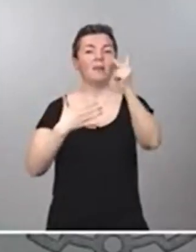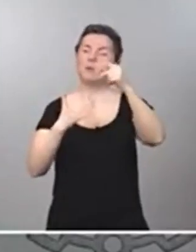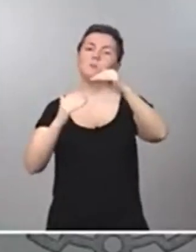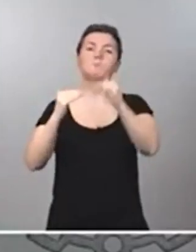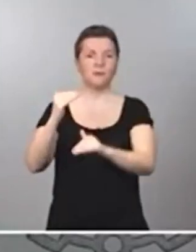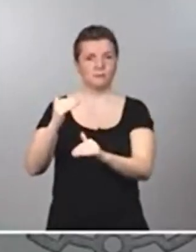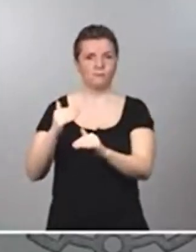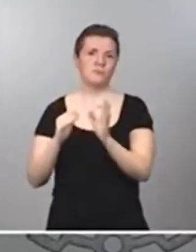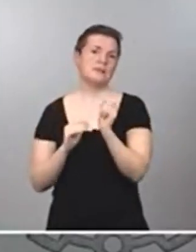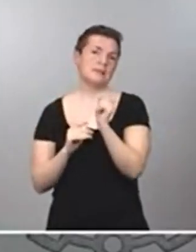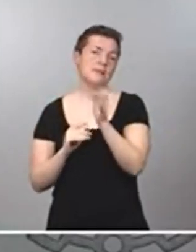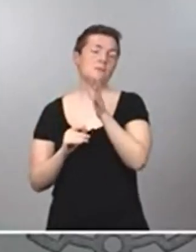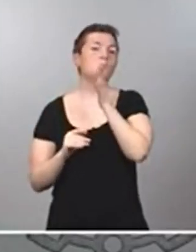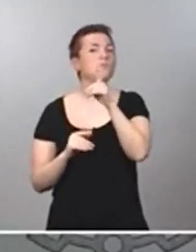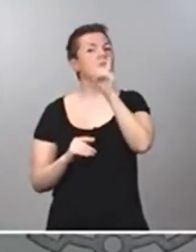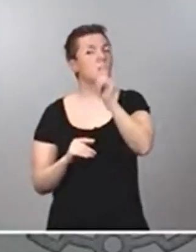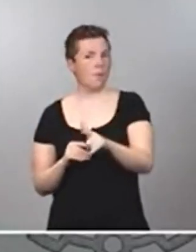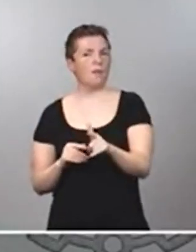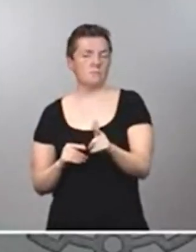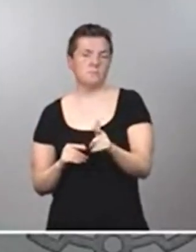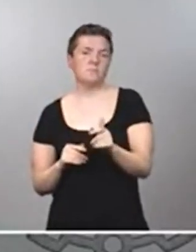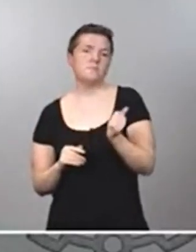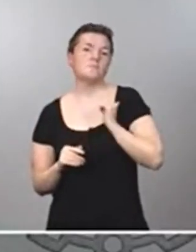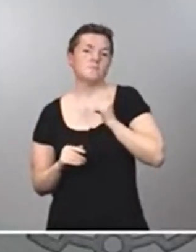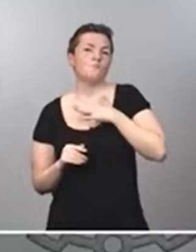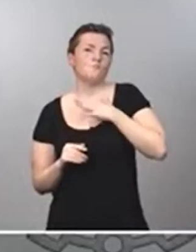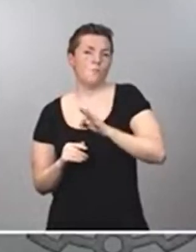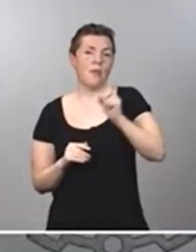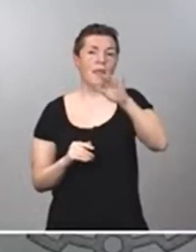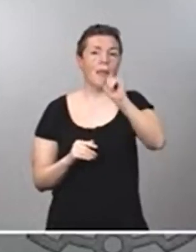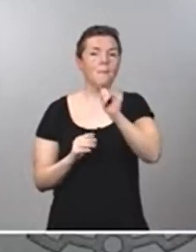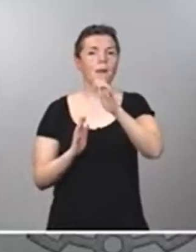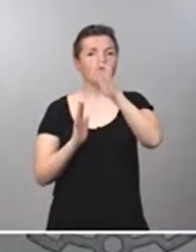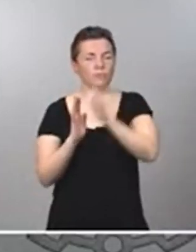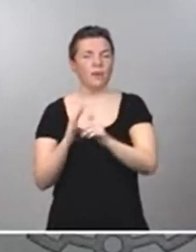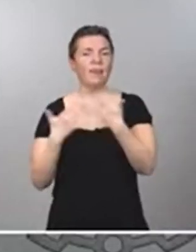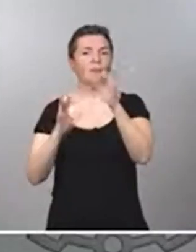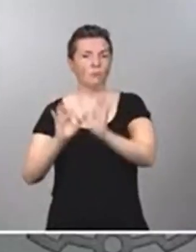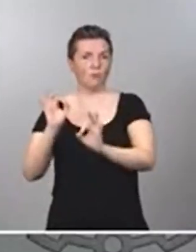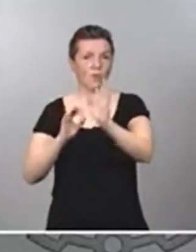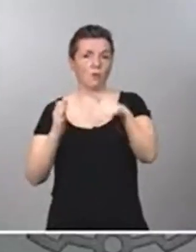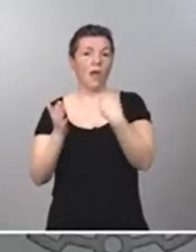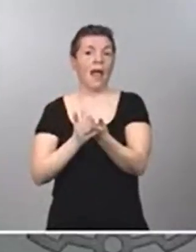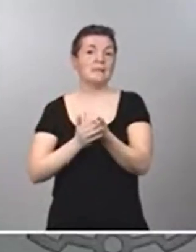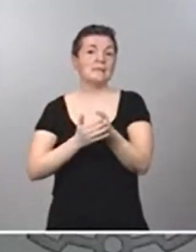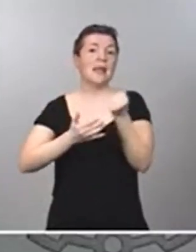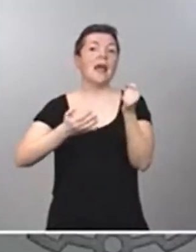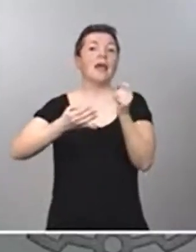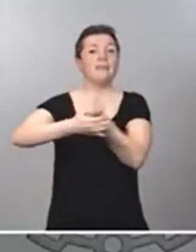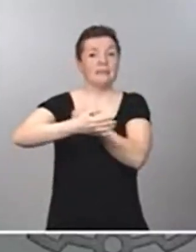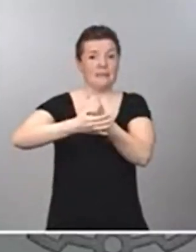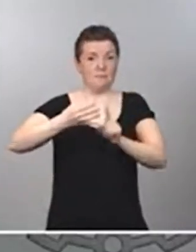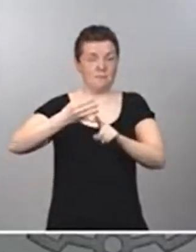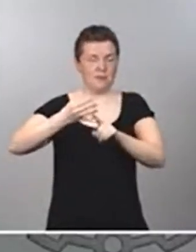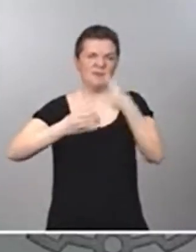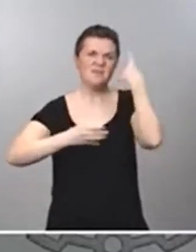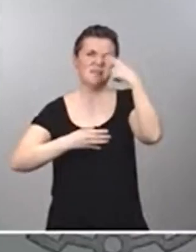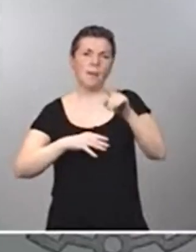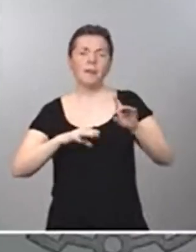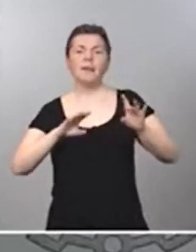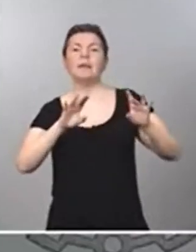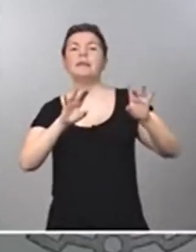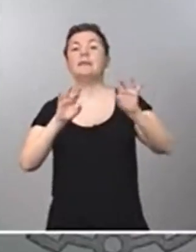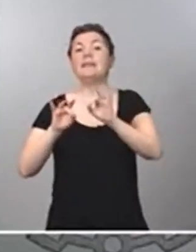y por ello también se les aplicará el IVA del 10% hasta finales de año, aunque saben que en el terreno